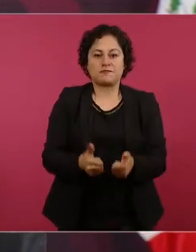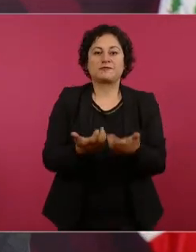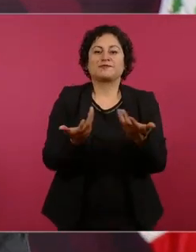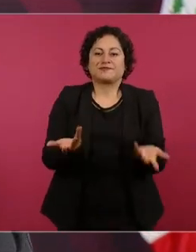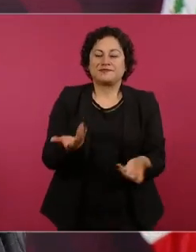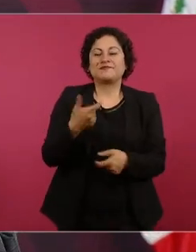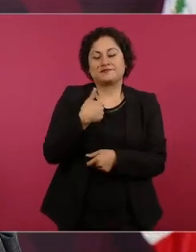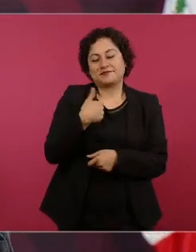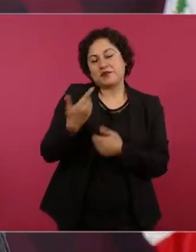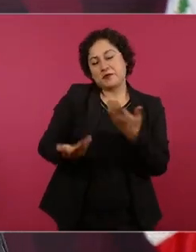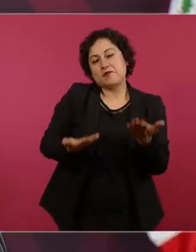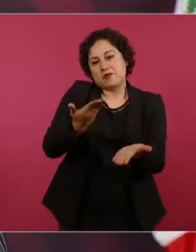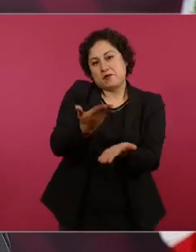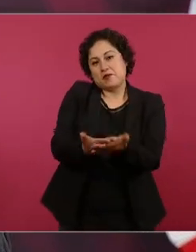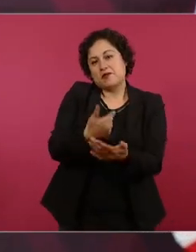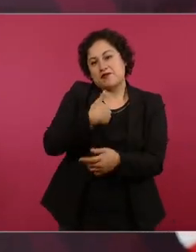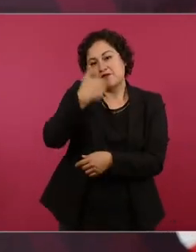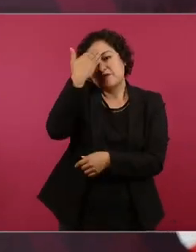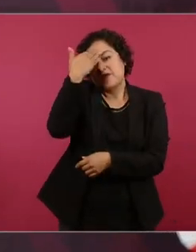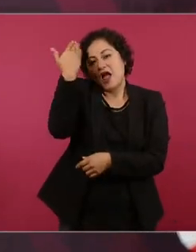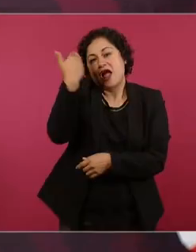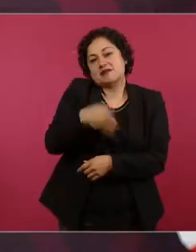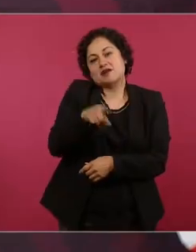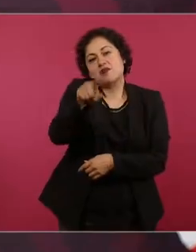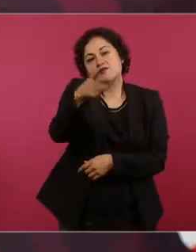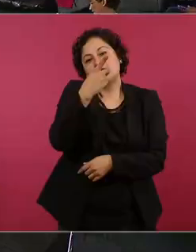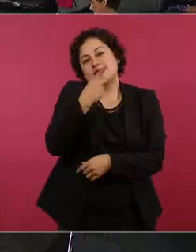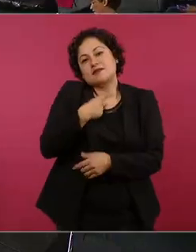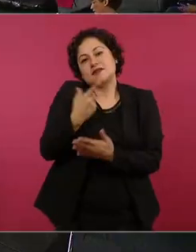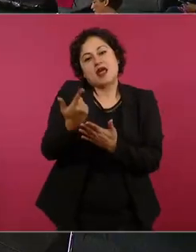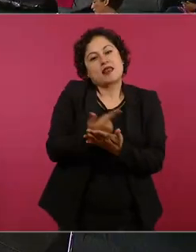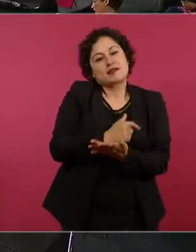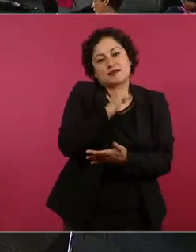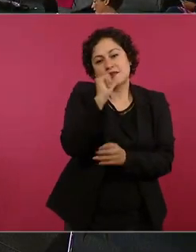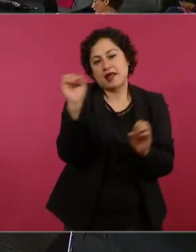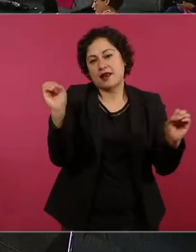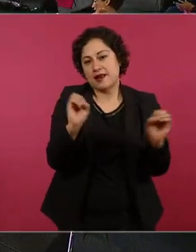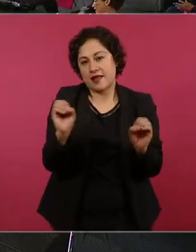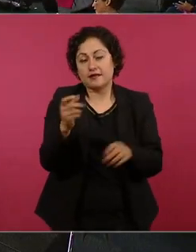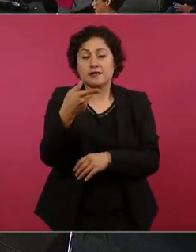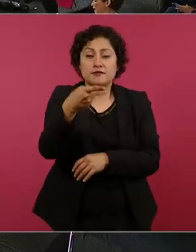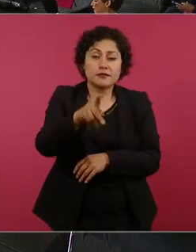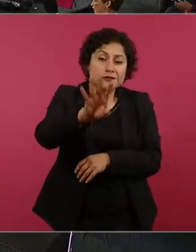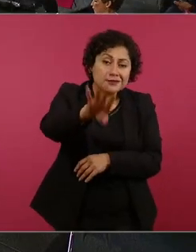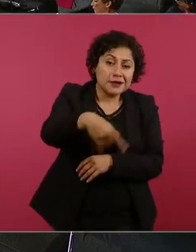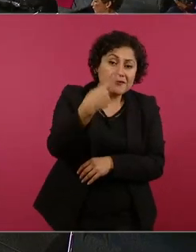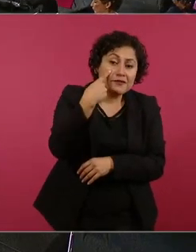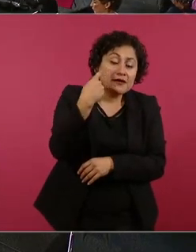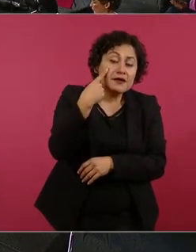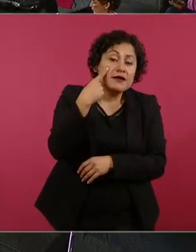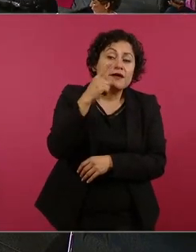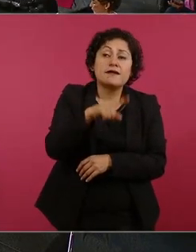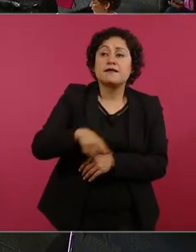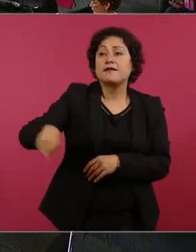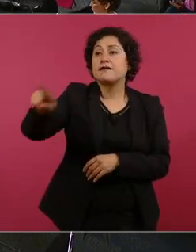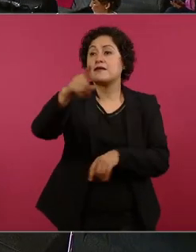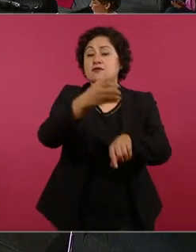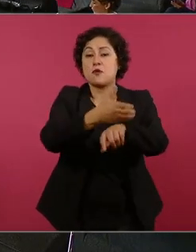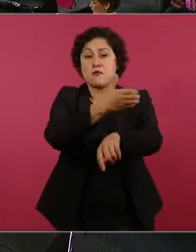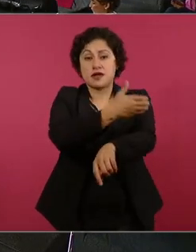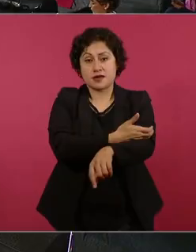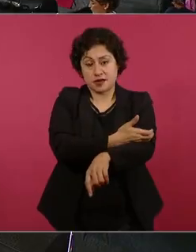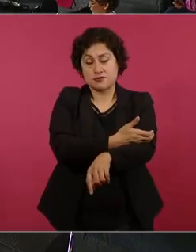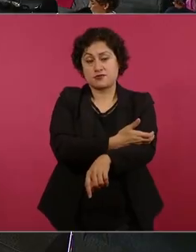me van a decir sin lista pero es que es que los compañeros este como